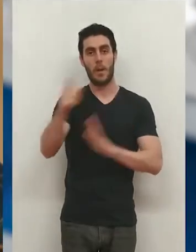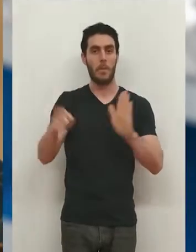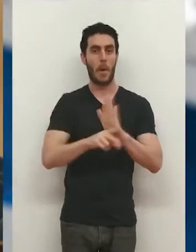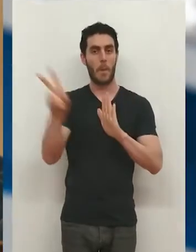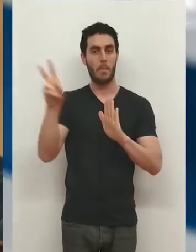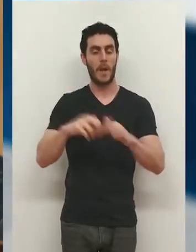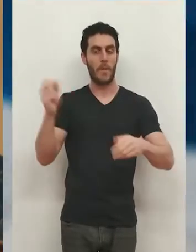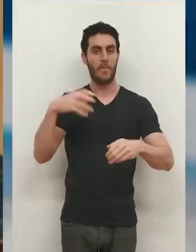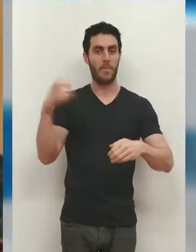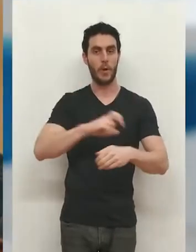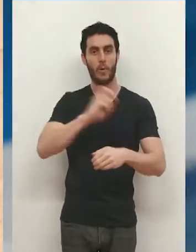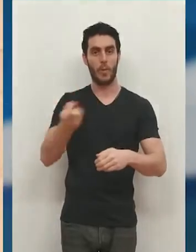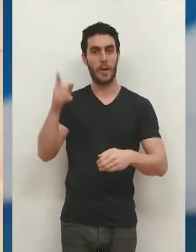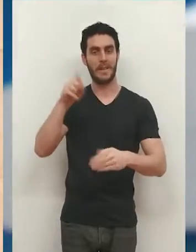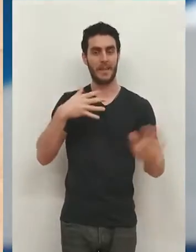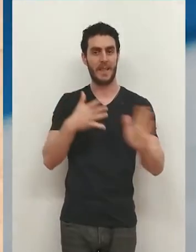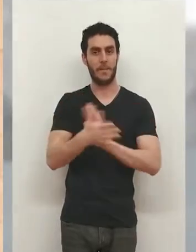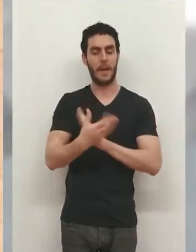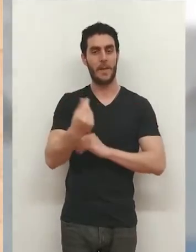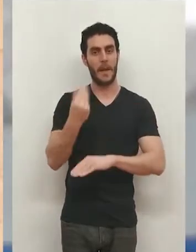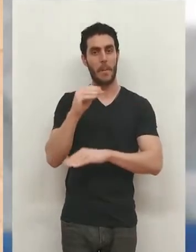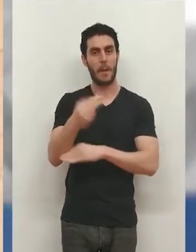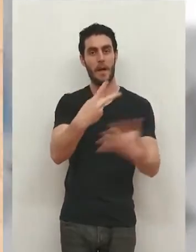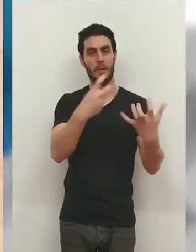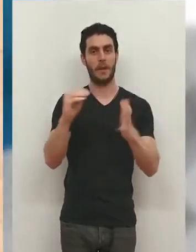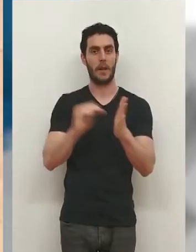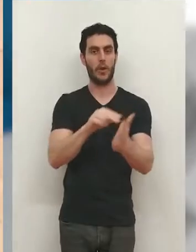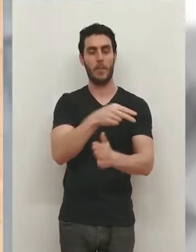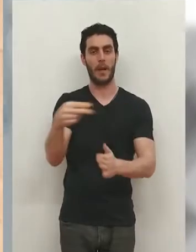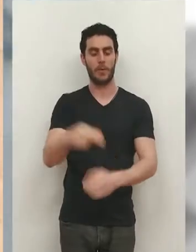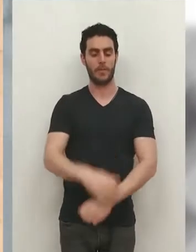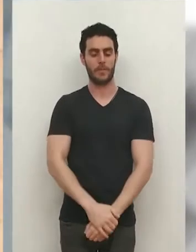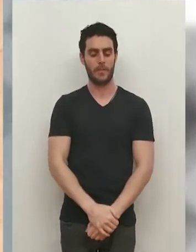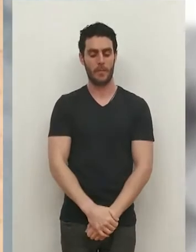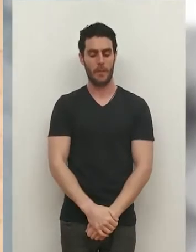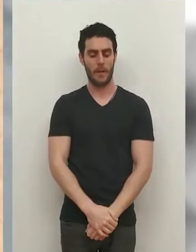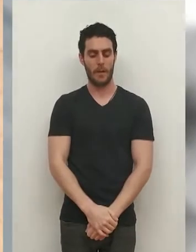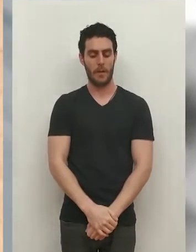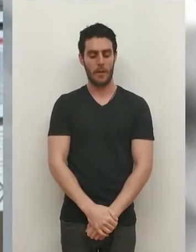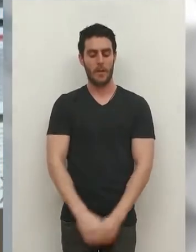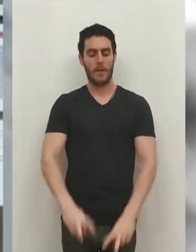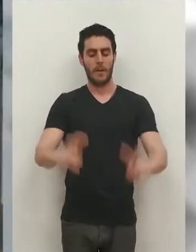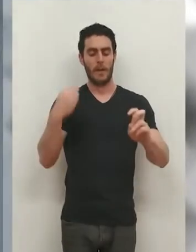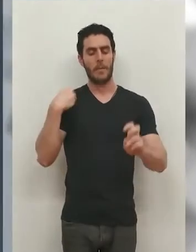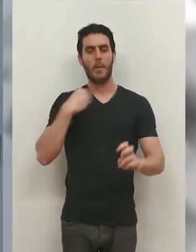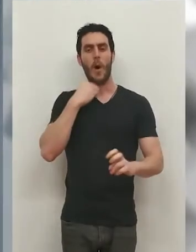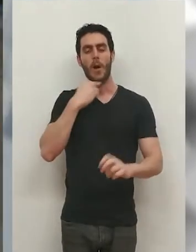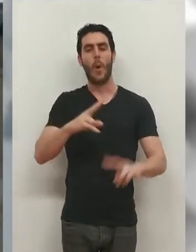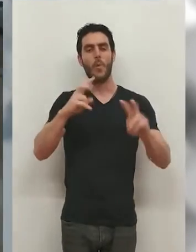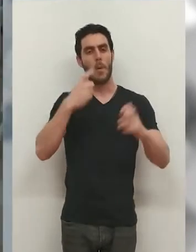provenientes de los fondos europeos y que suponen una inyección de más de 700.000 euros. En este sentido hay una novedad